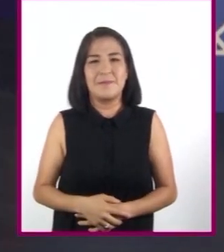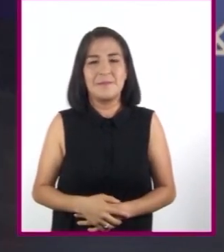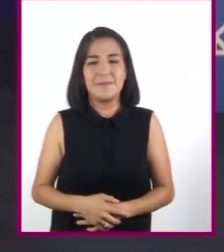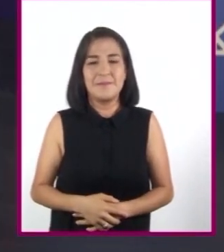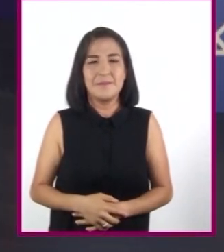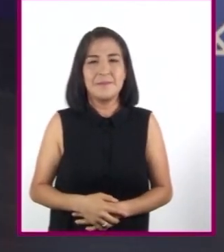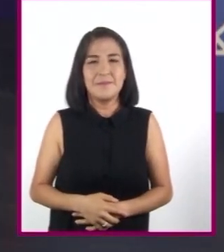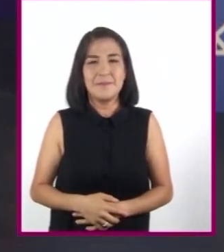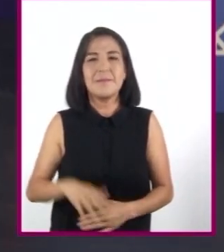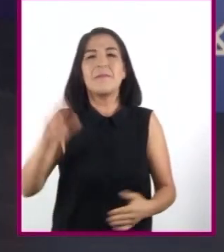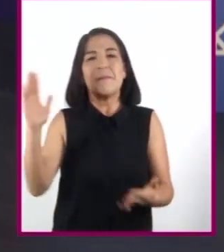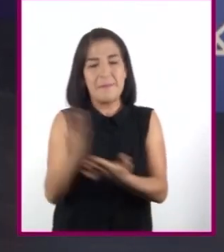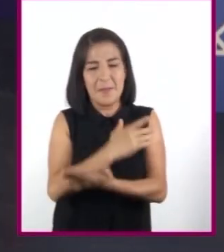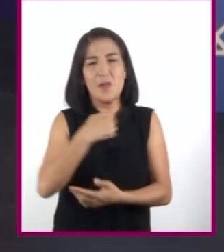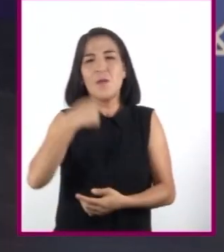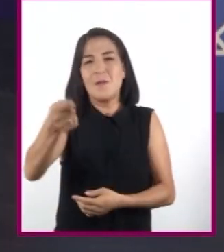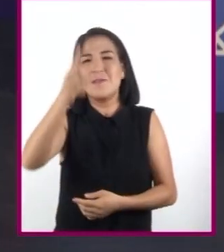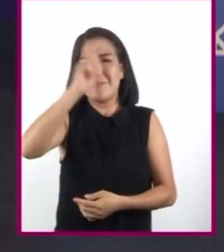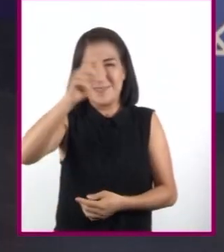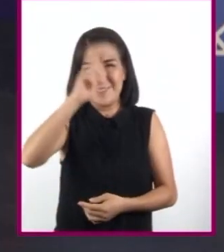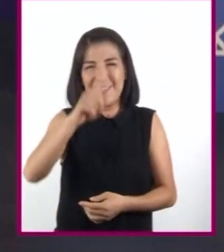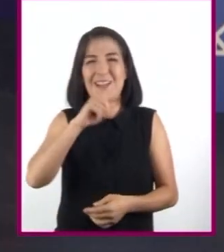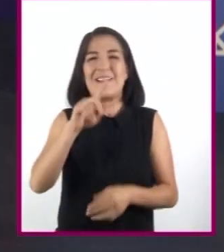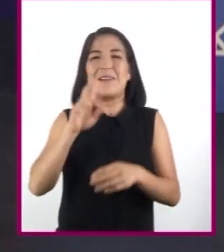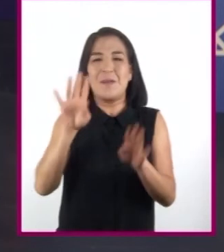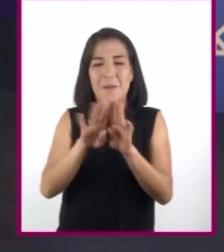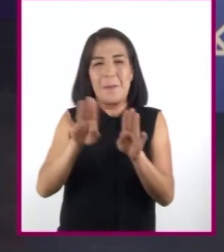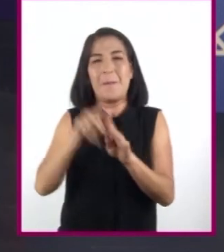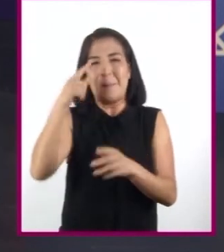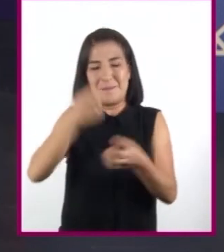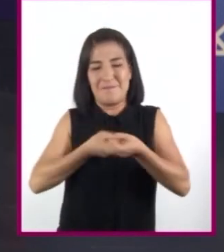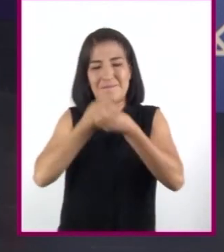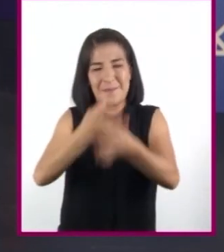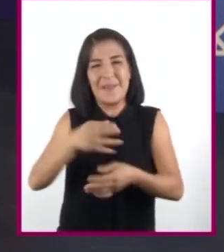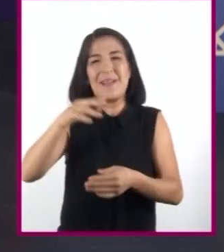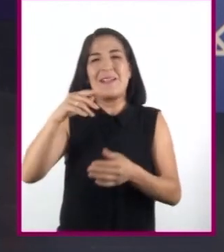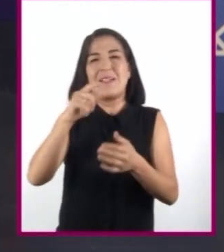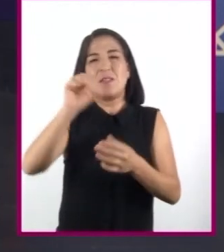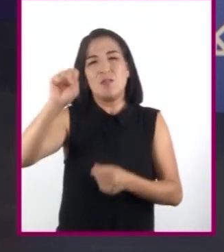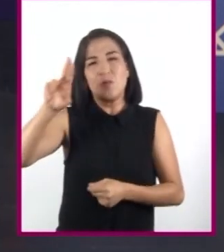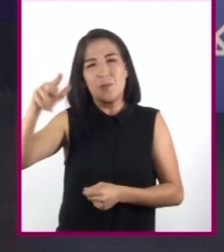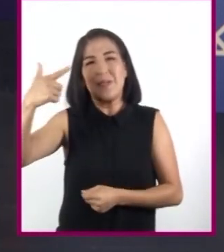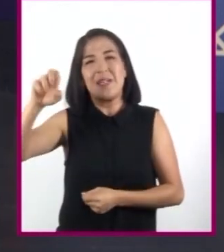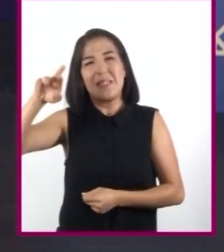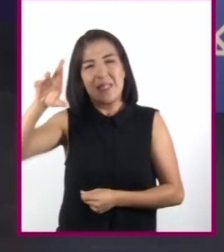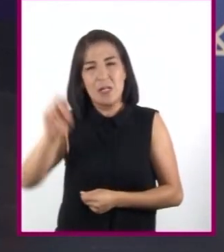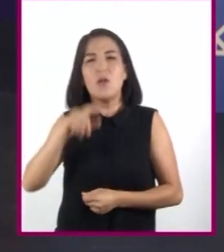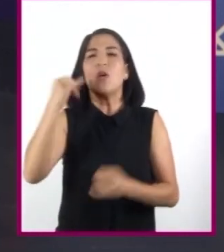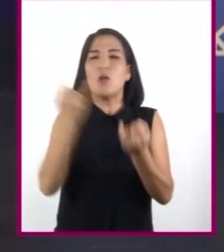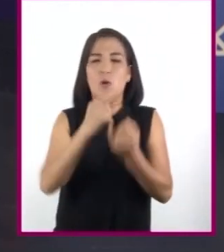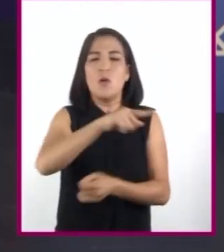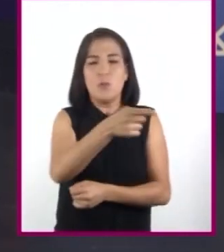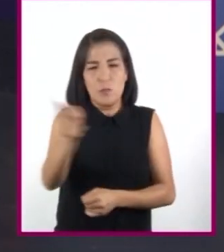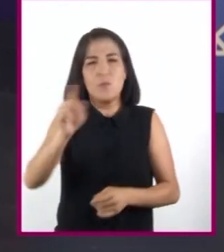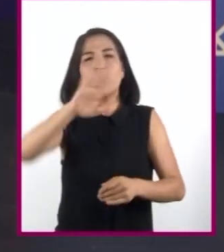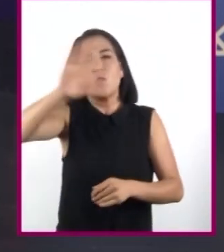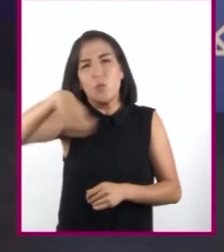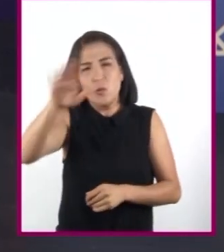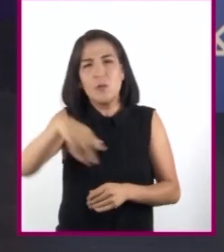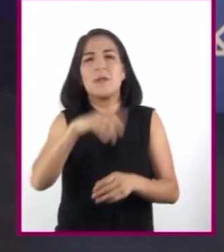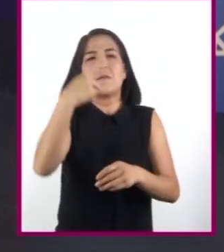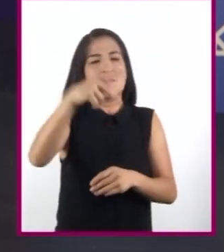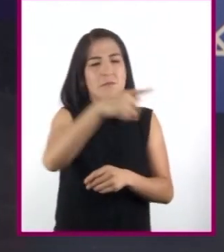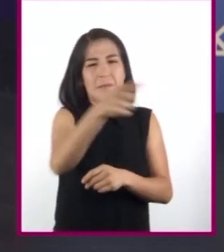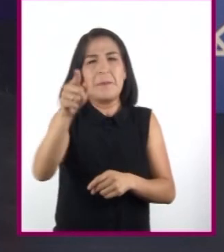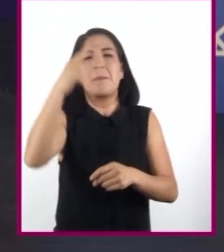Además de las recomendaciones que he compartido con ustedes, les sugiero que busquen por su parte cuentos relacionados con el tema